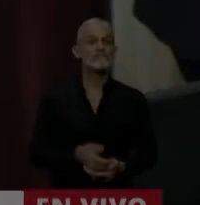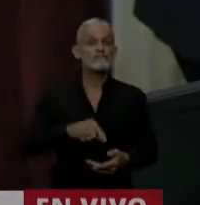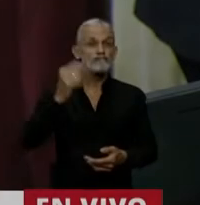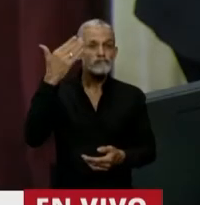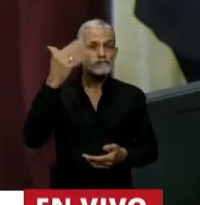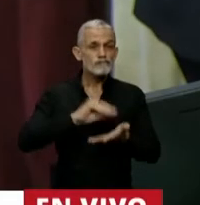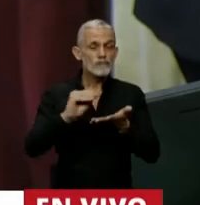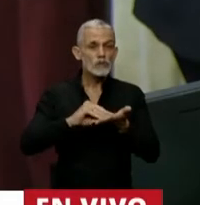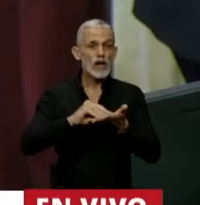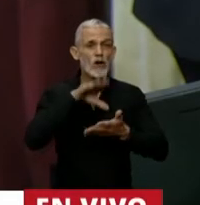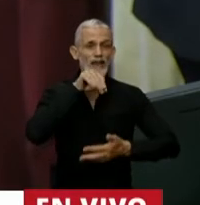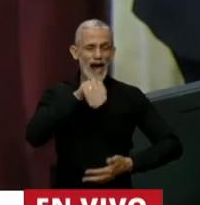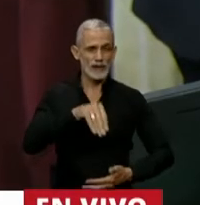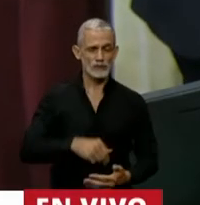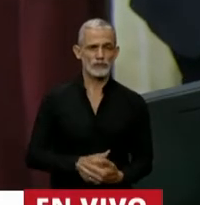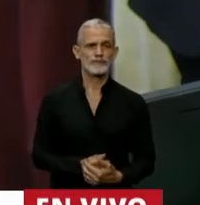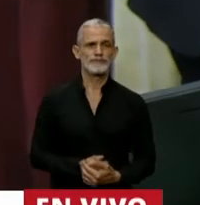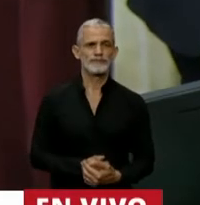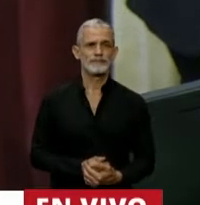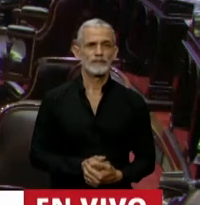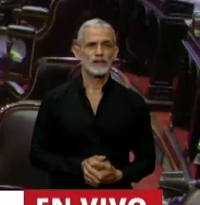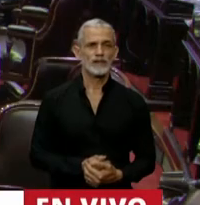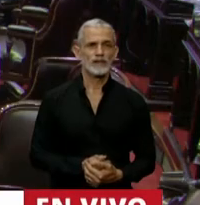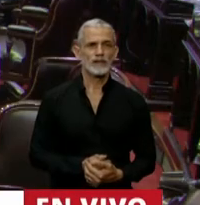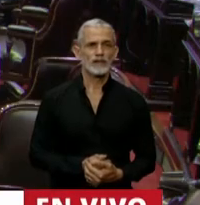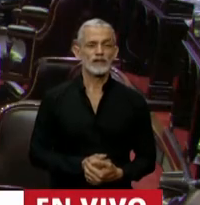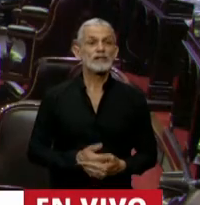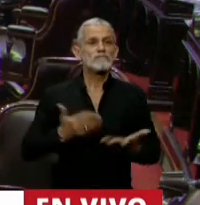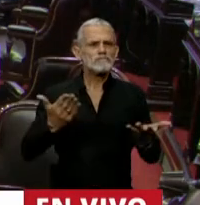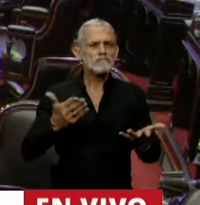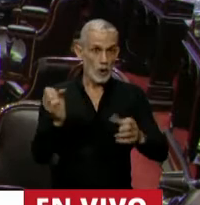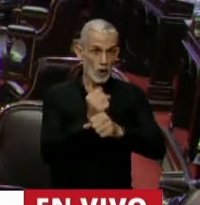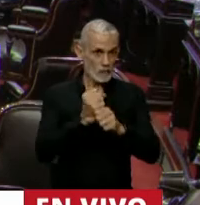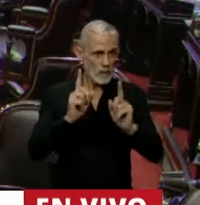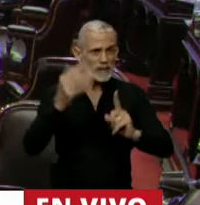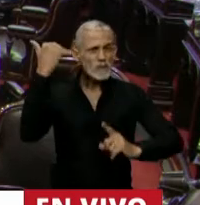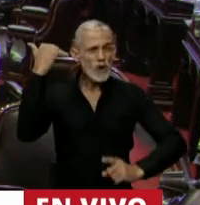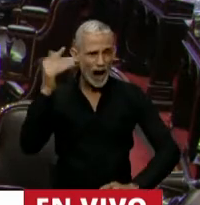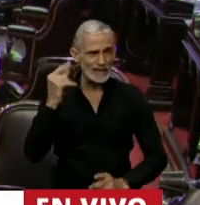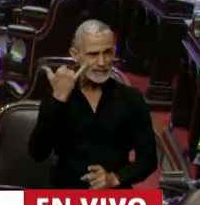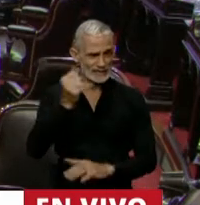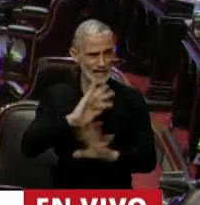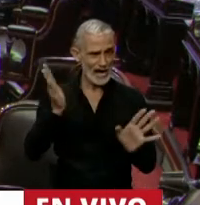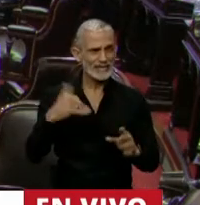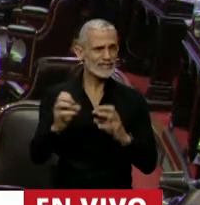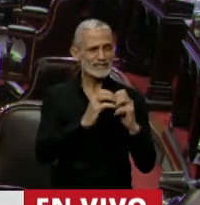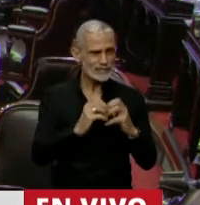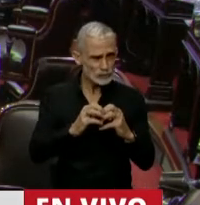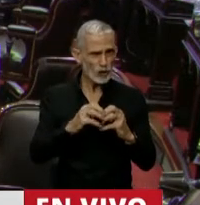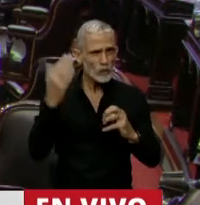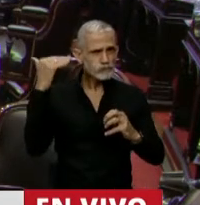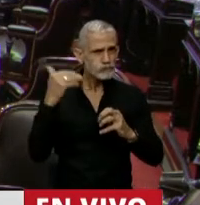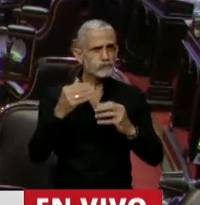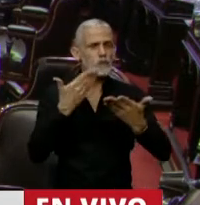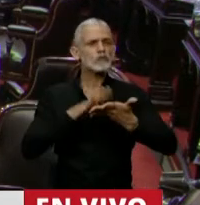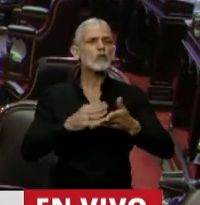Palabra al diputado Del Caño. Gracias, Presidente. Para ratificar, como ya lo hicimos en la sesión donde se trató el